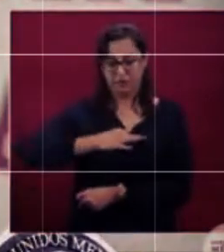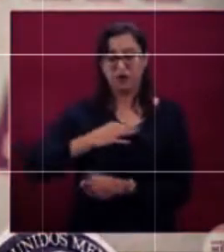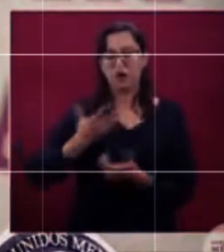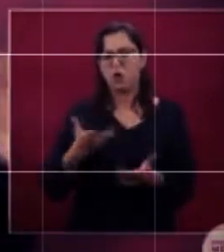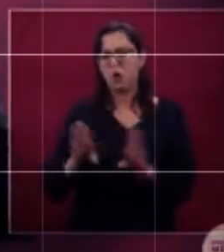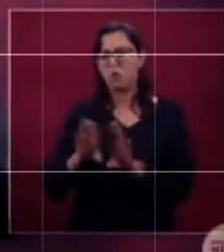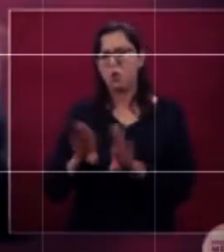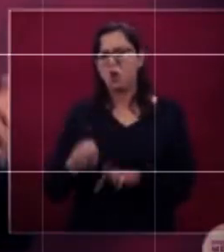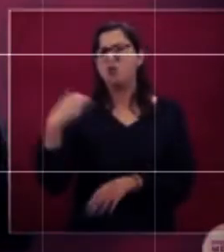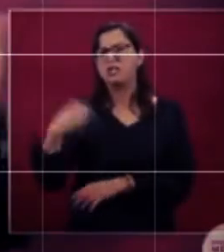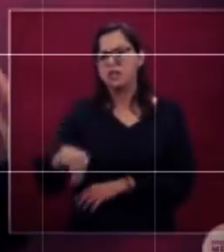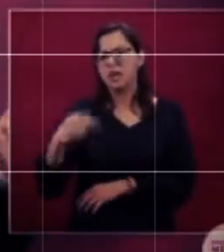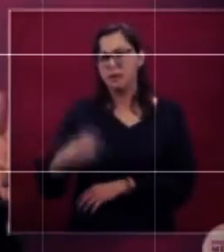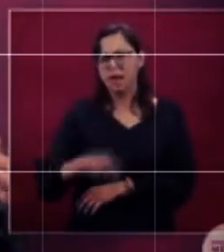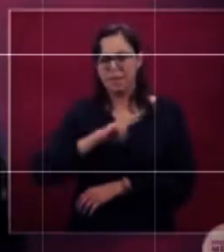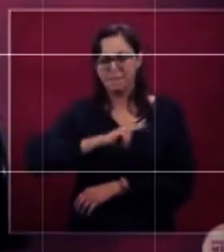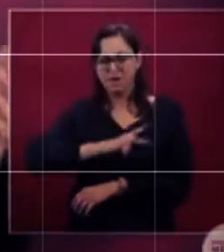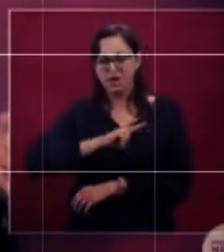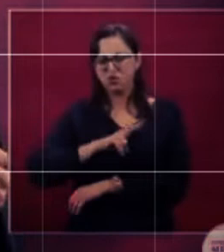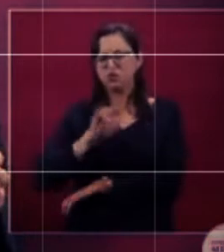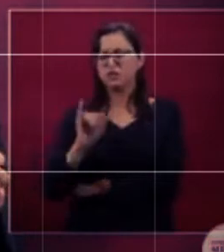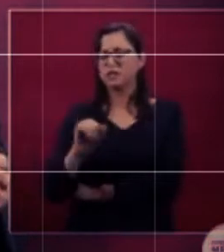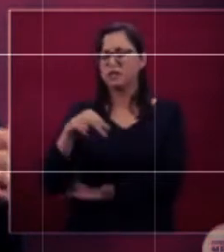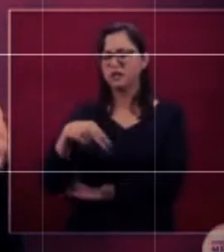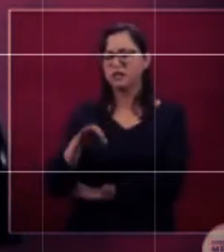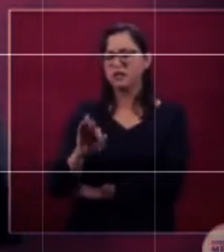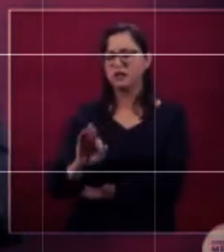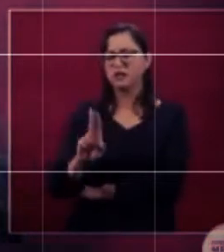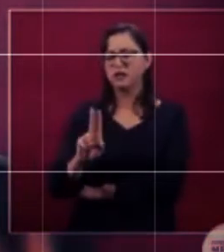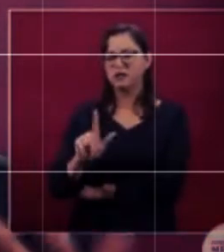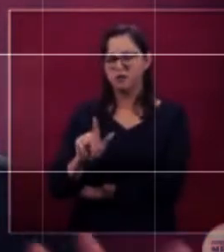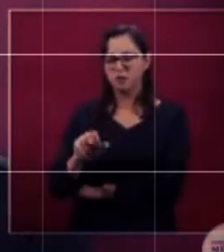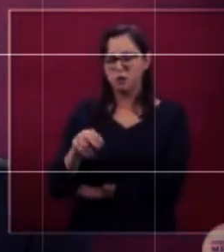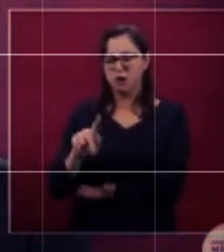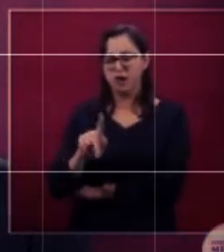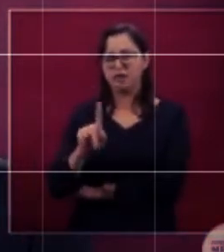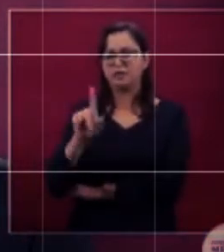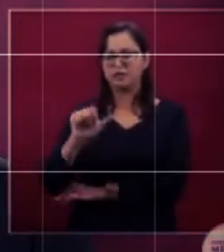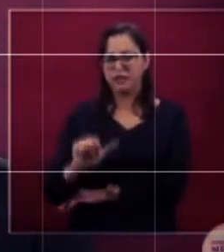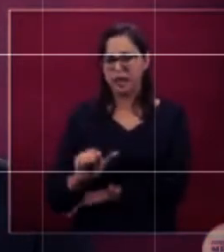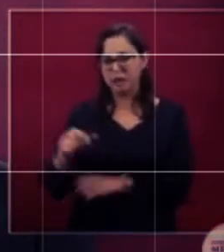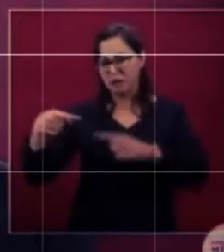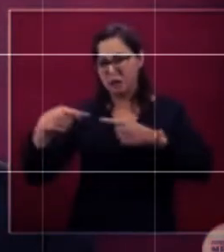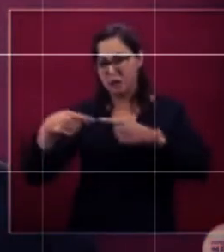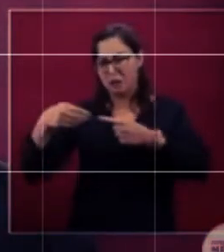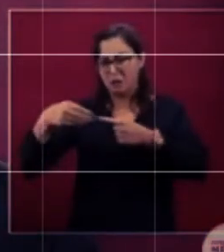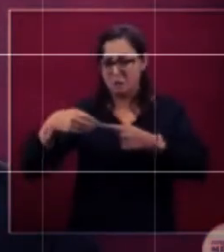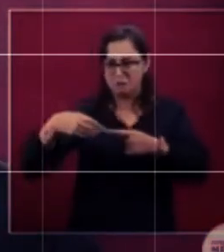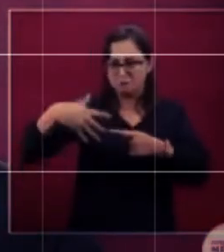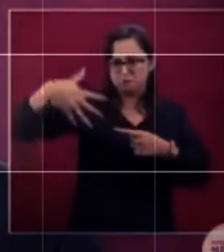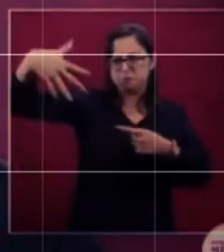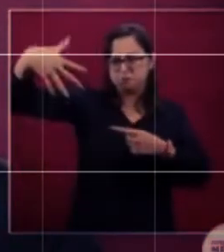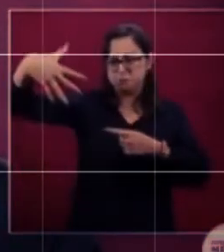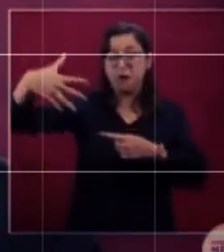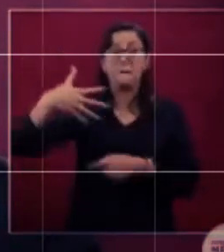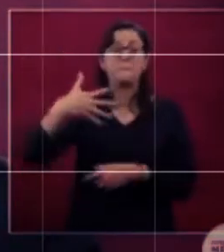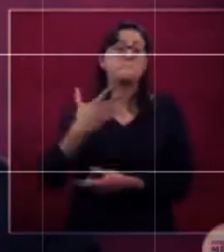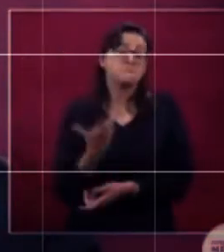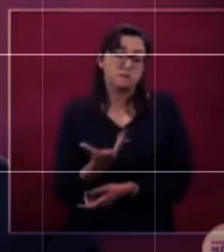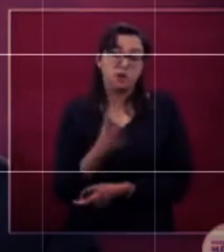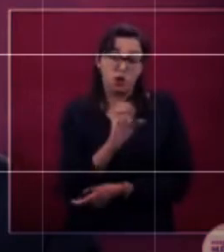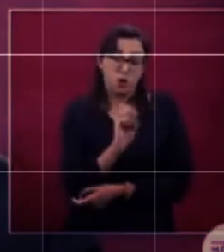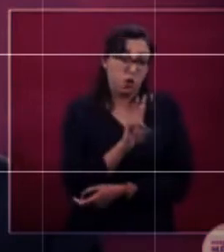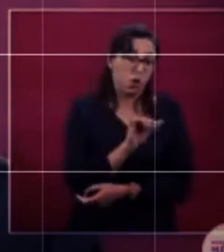virus influenza, para el que hay múltiples tipos y subtipos, y se comporta de una manera muy semejante a COVID